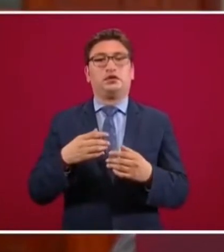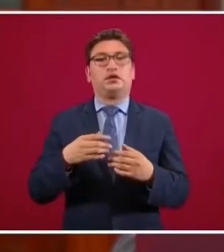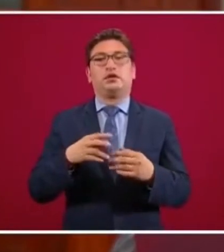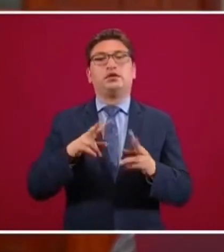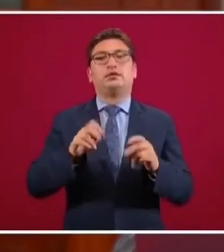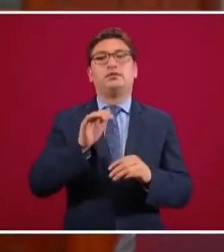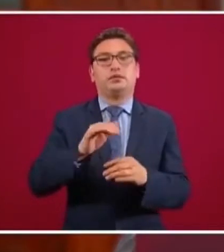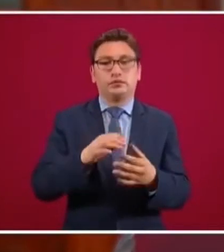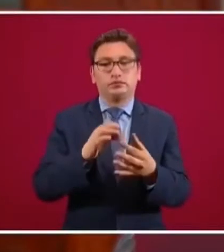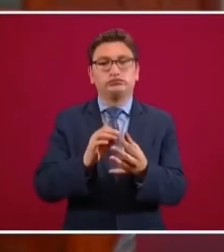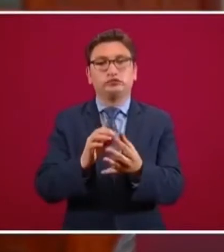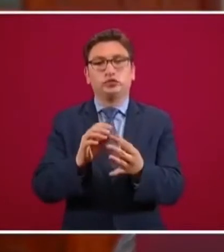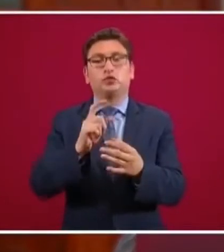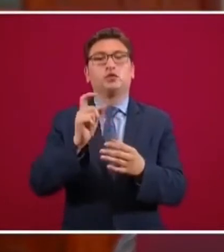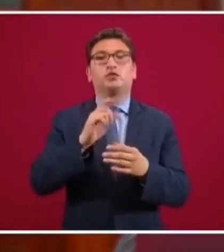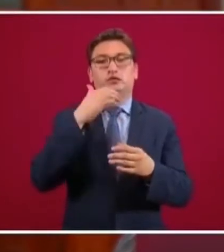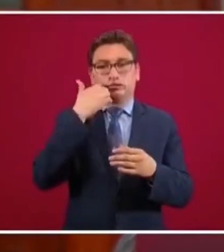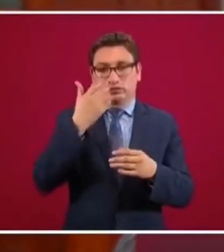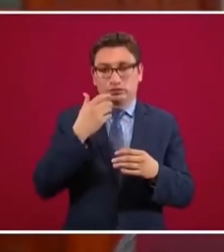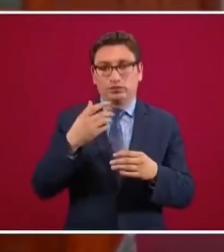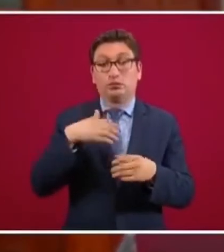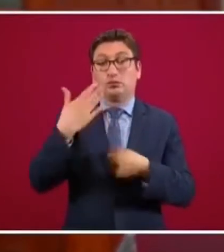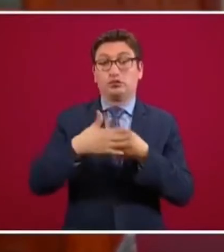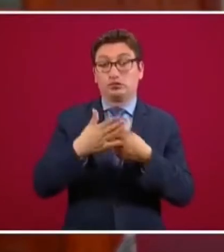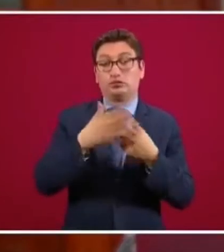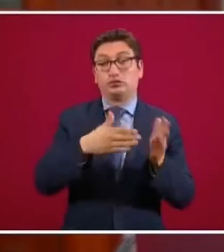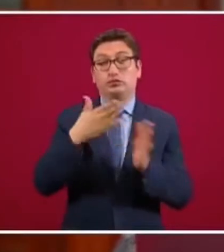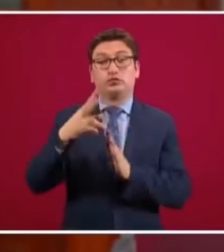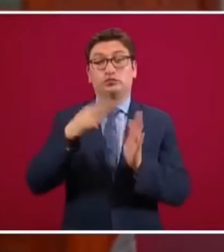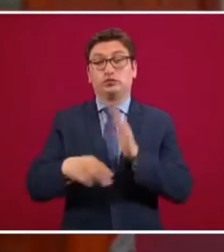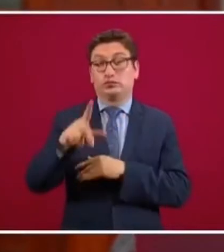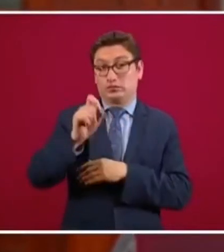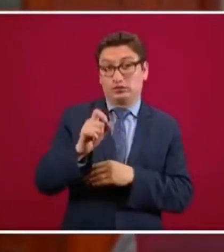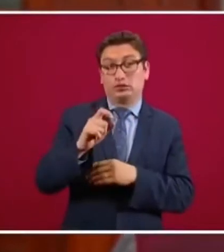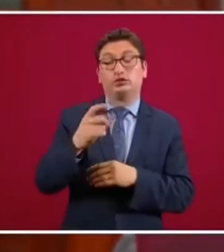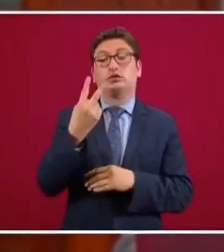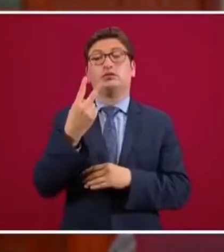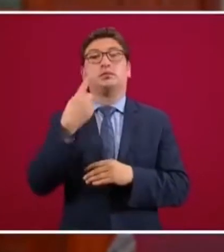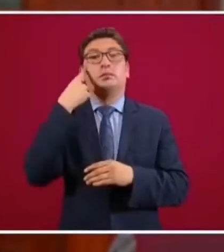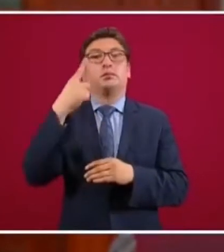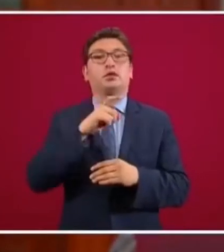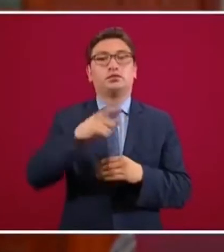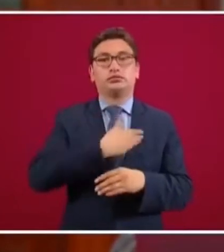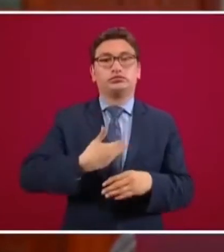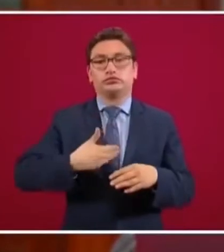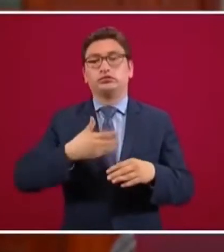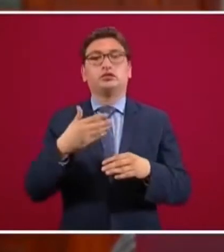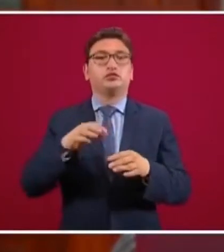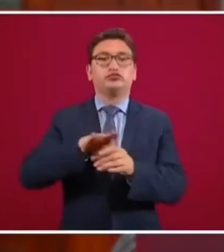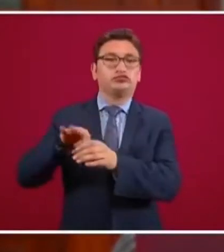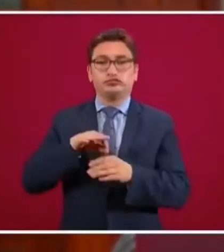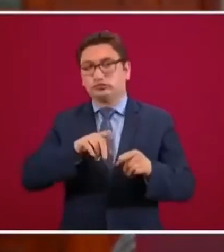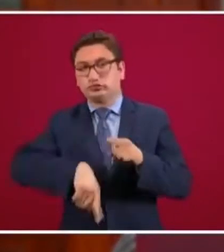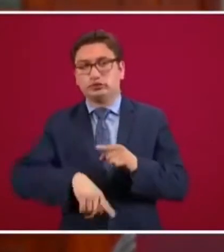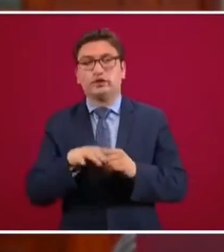revocación de mandato, bueno, se va para el 2022, ¿usted le haría la sugerencia a los, en este caso a los mandatarios